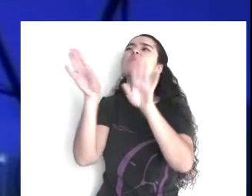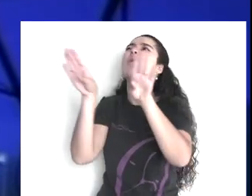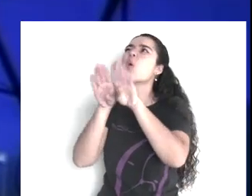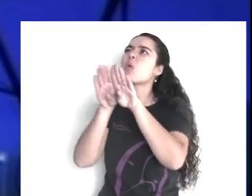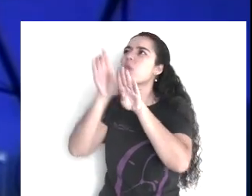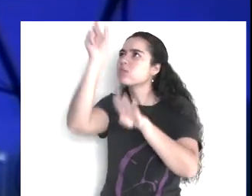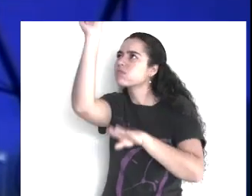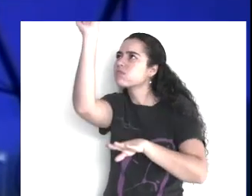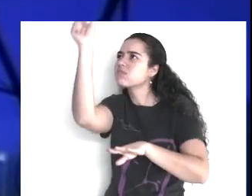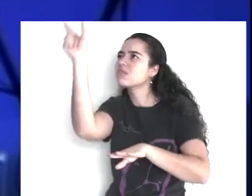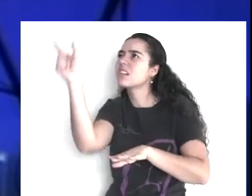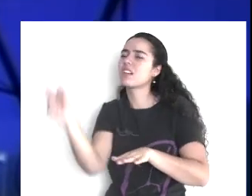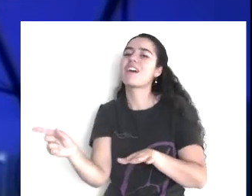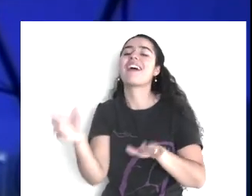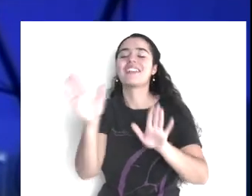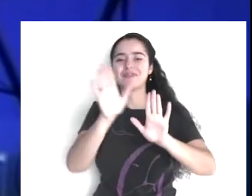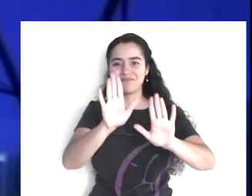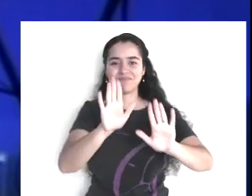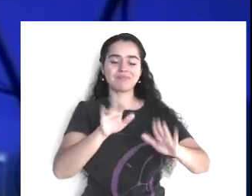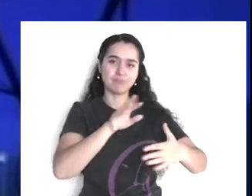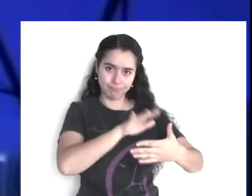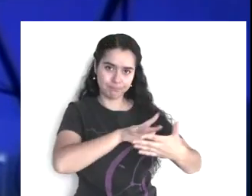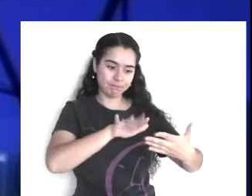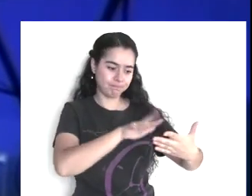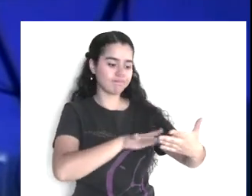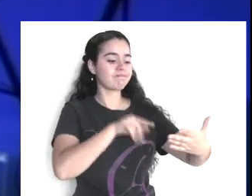del Mesías, de Jesús en este caso.